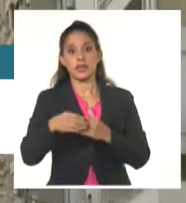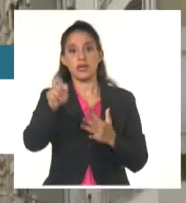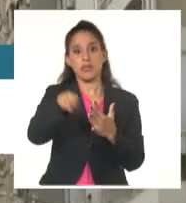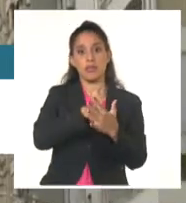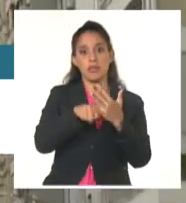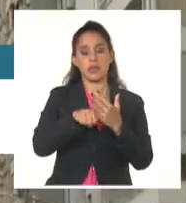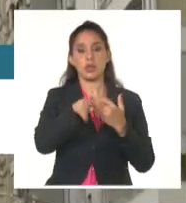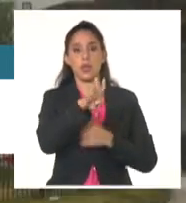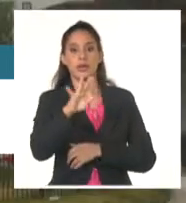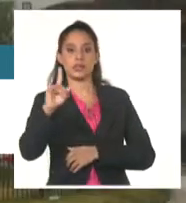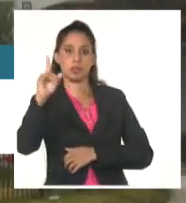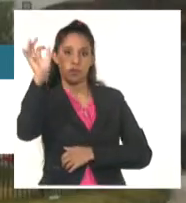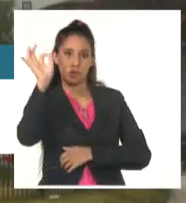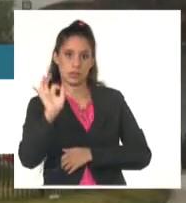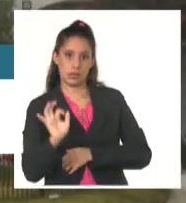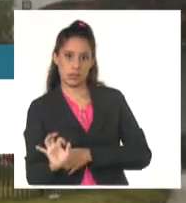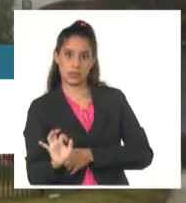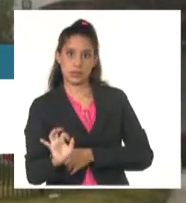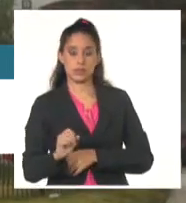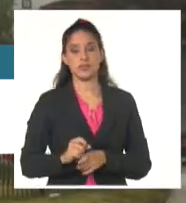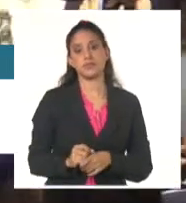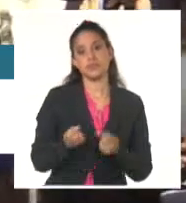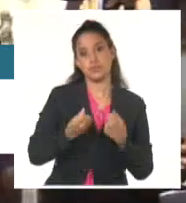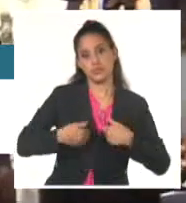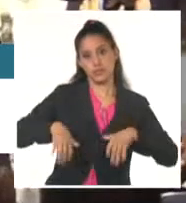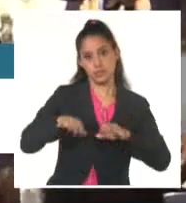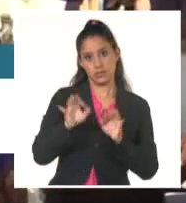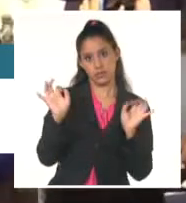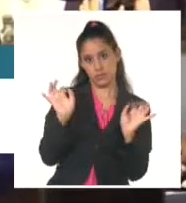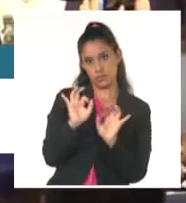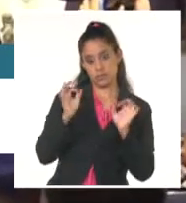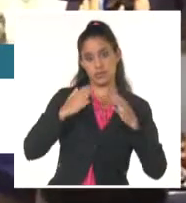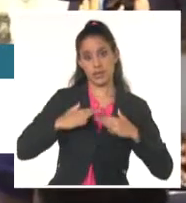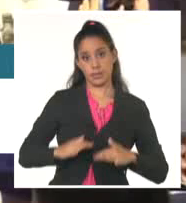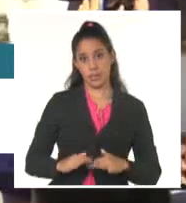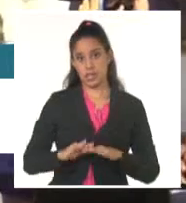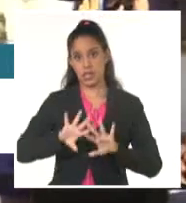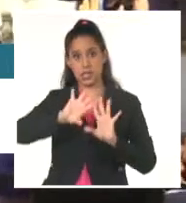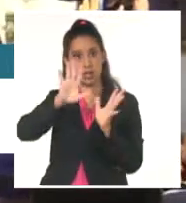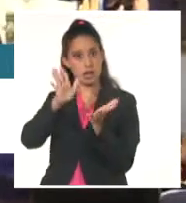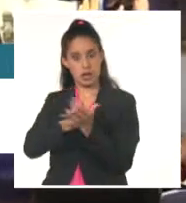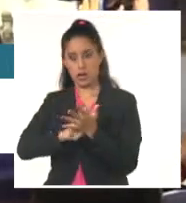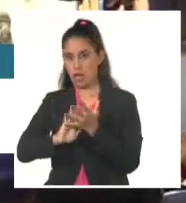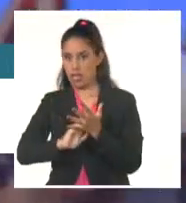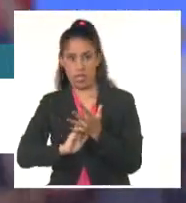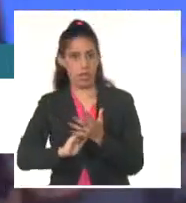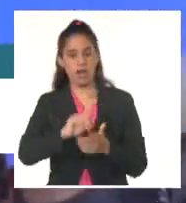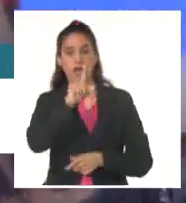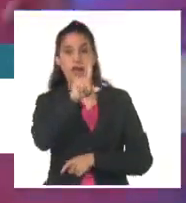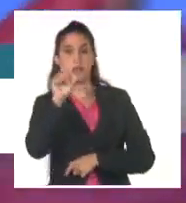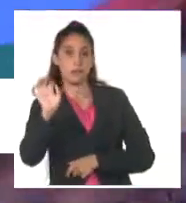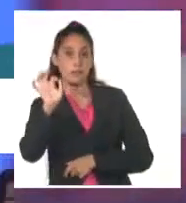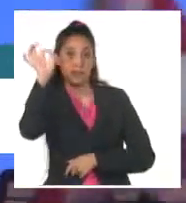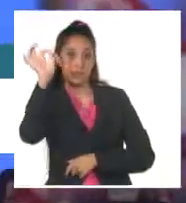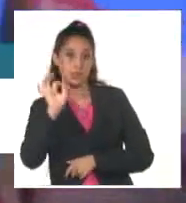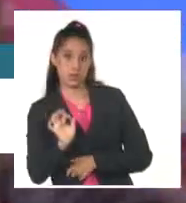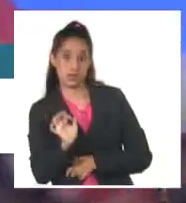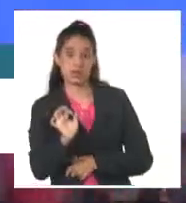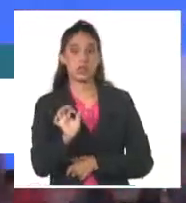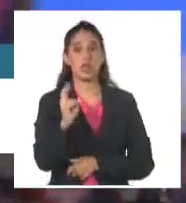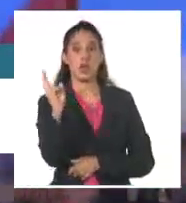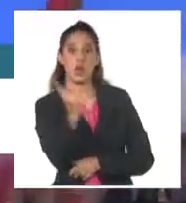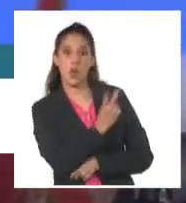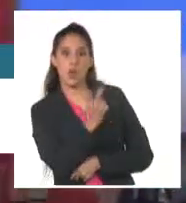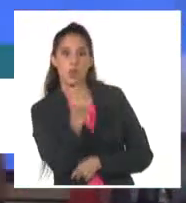41%. Se prevé que ninguno de los candidatos supere el 50% de las preferencias, por lo que los dos aspirantes más